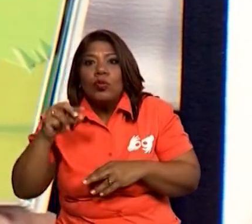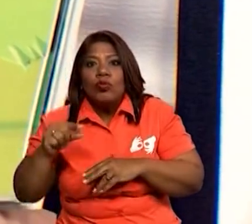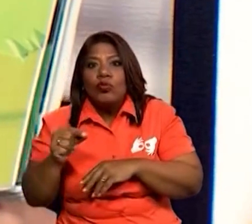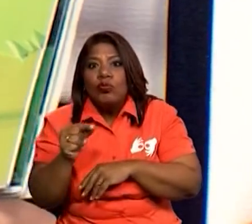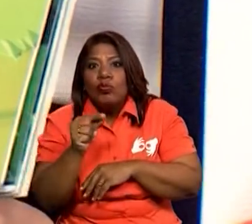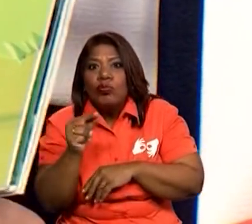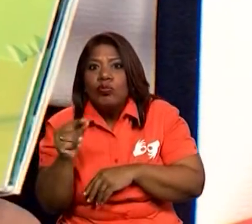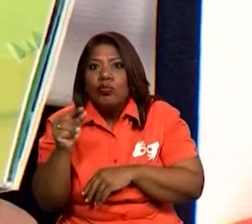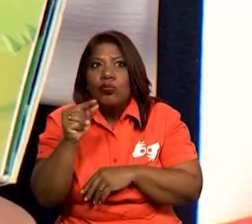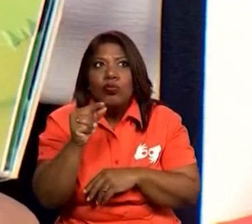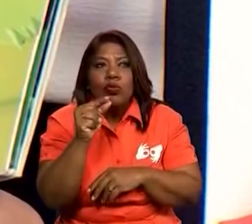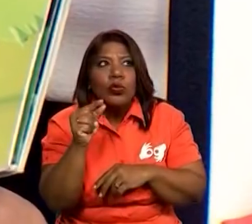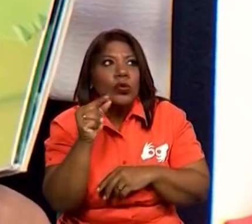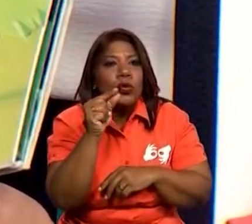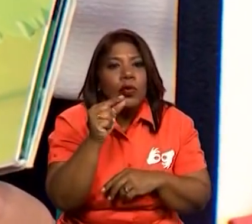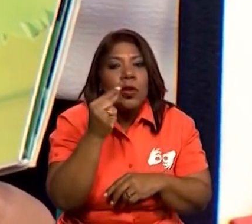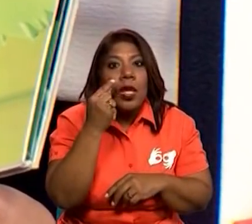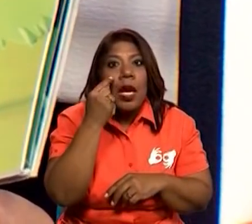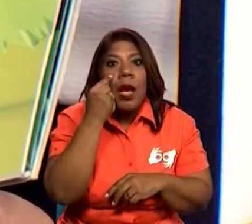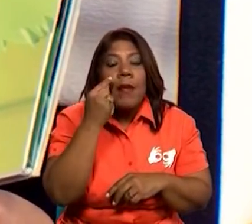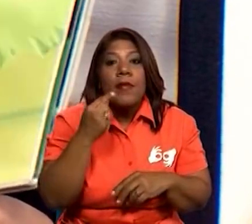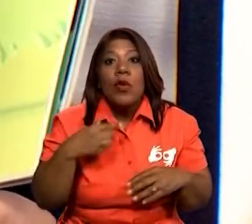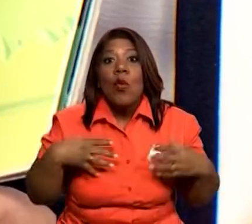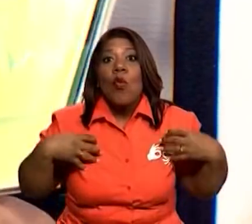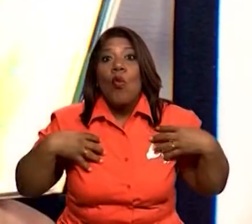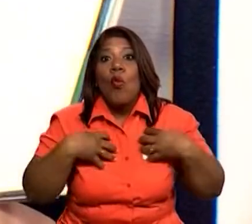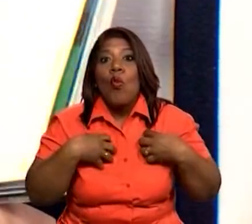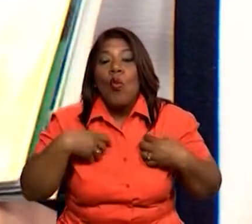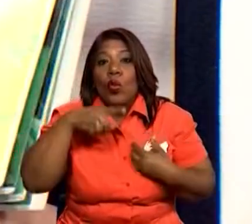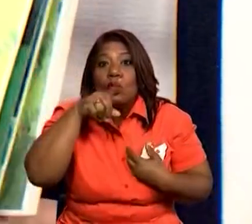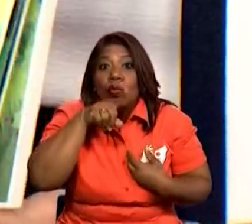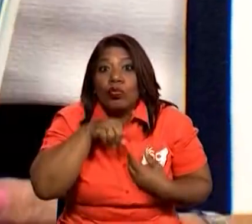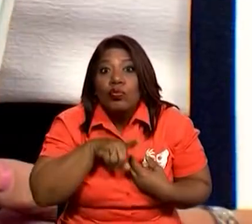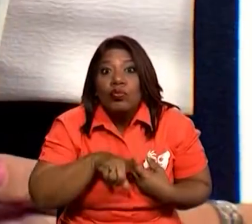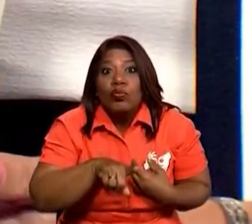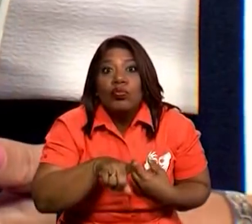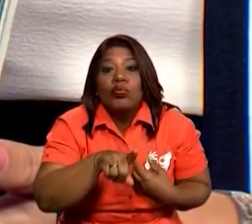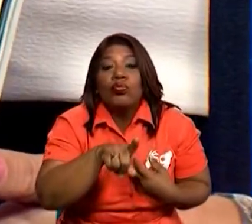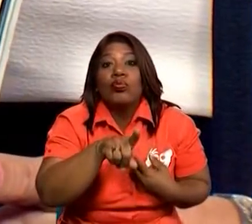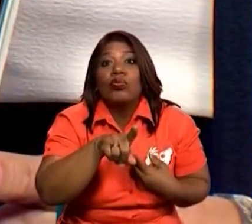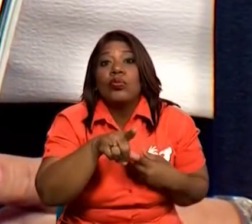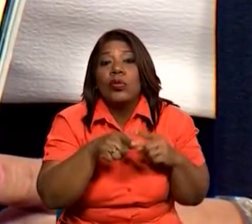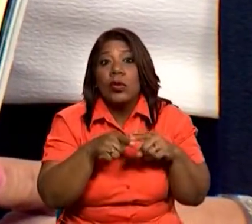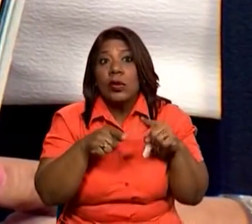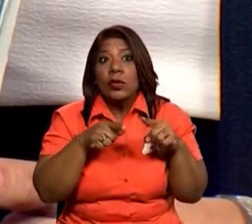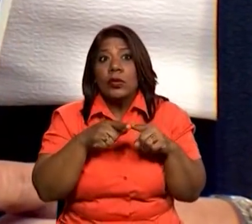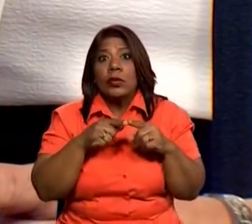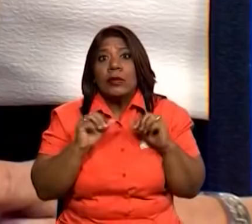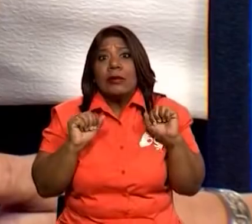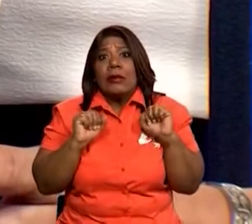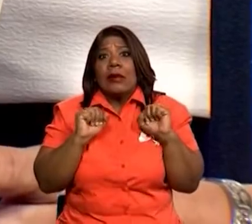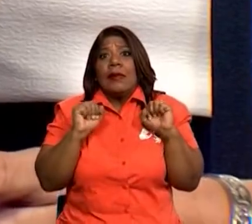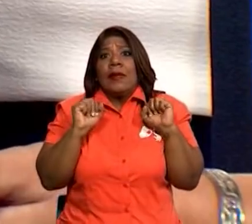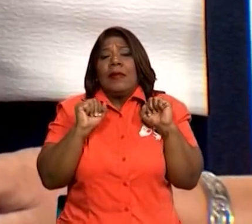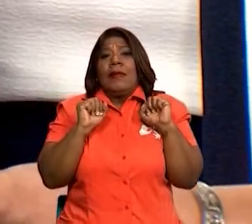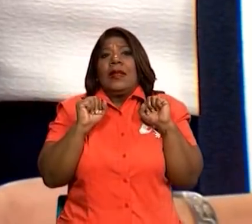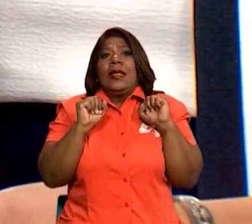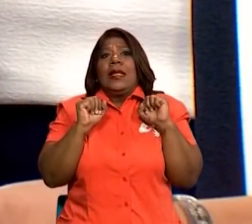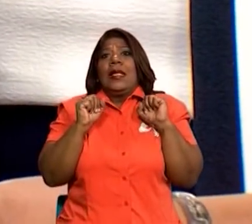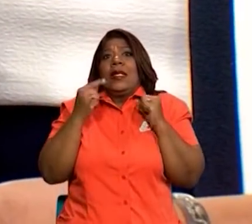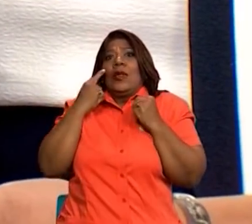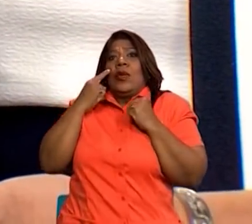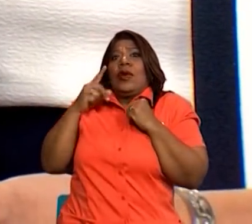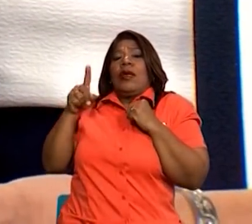encontró con un oso hormiguero que iba a comérsela. La pobre estaba muy asustada.